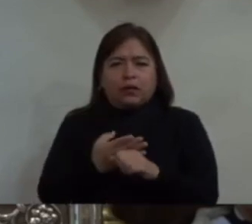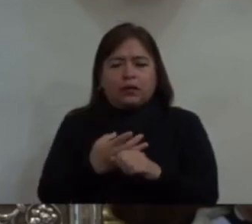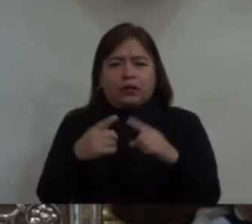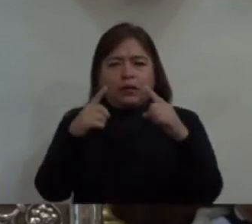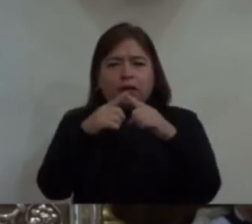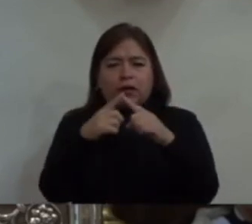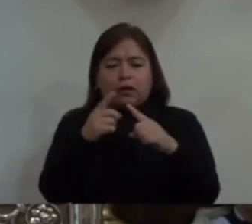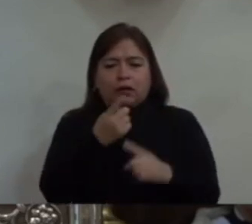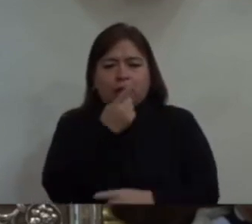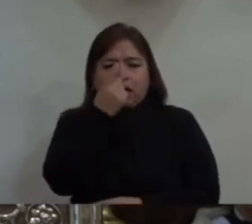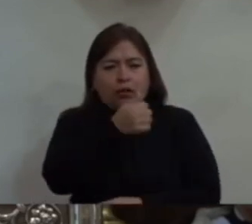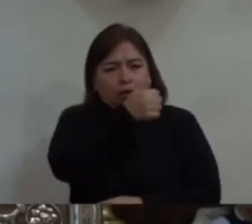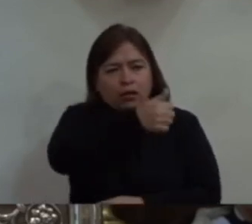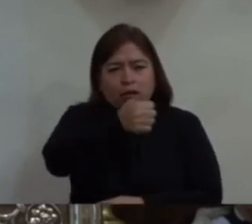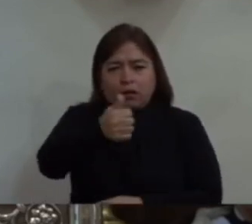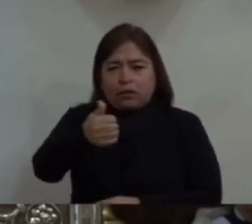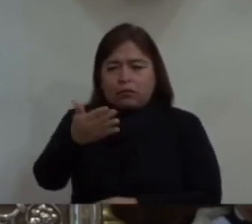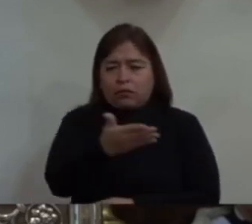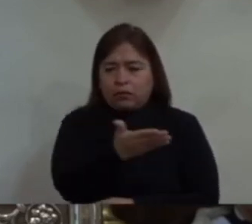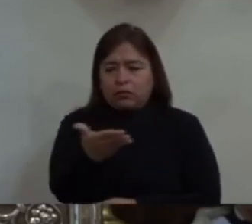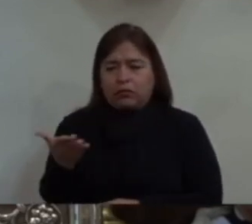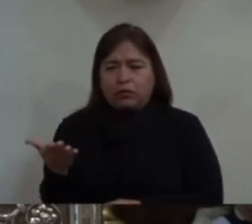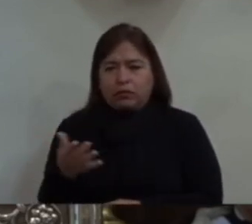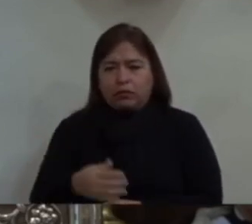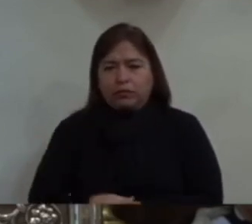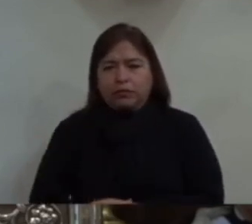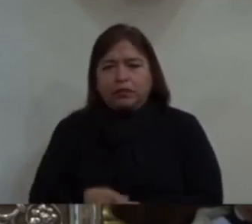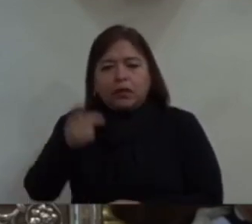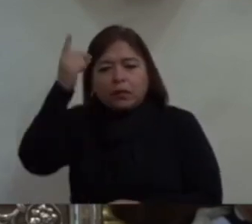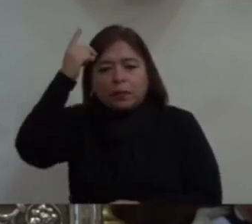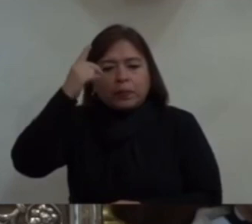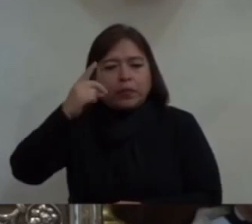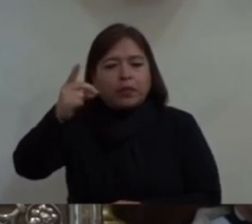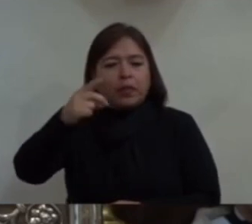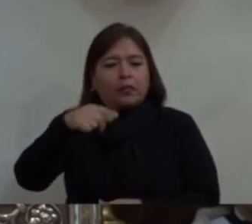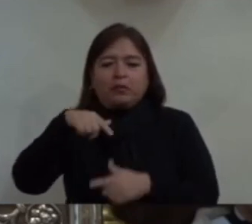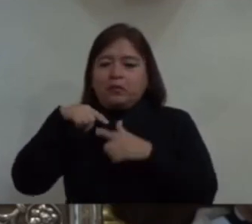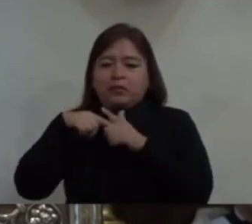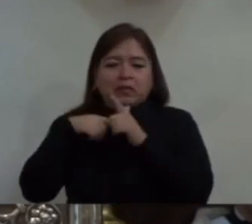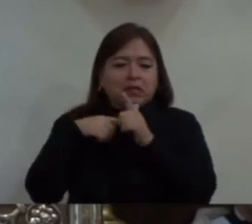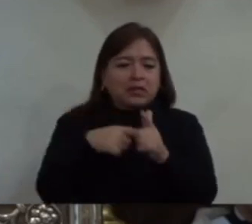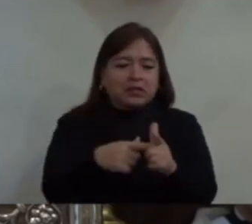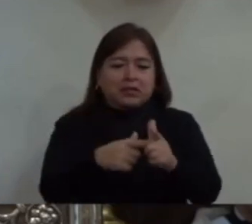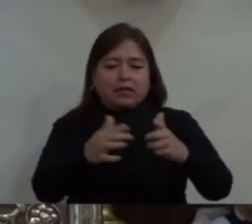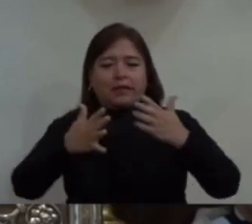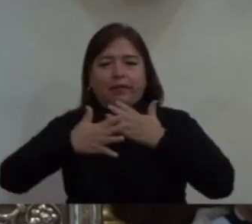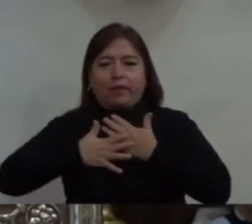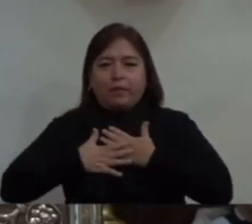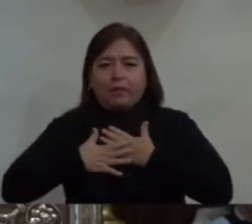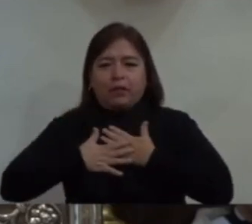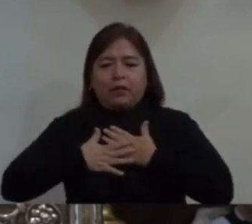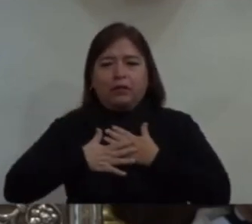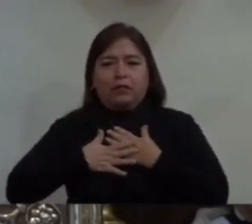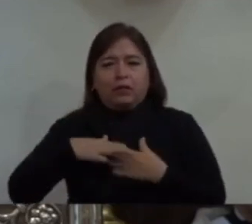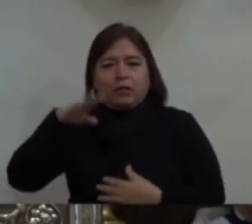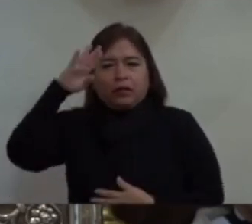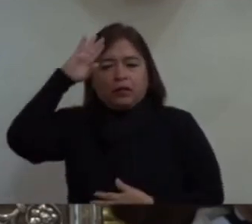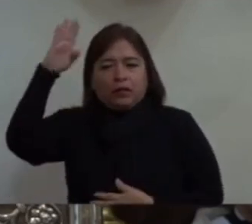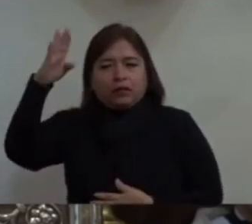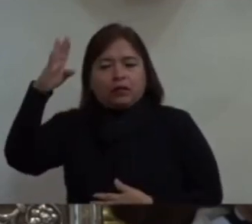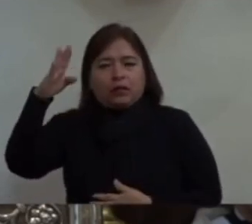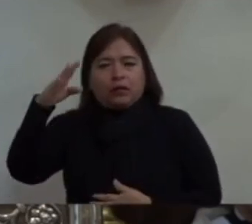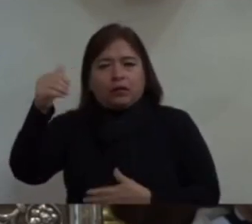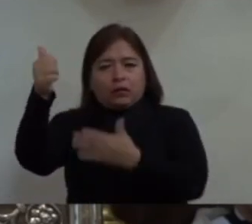le digo a cada uno de ustedes, Dios te sigue queriendo, que el Señor nos